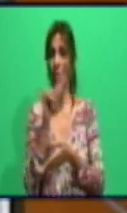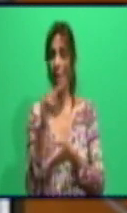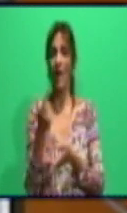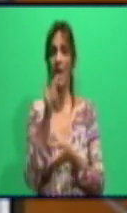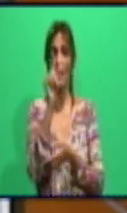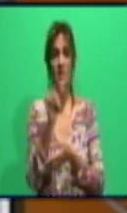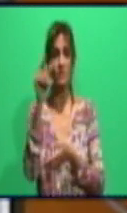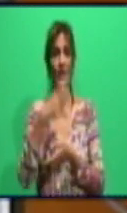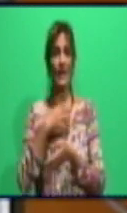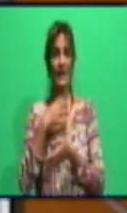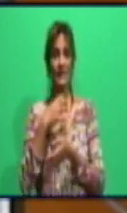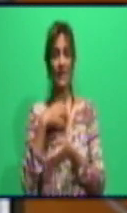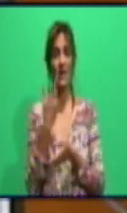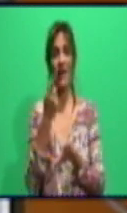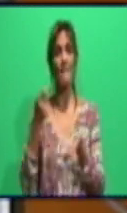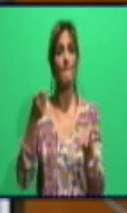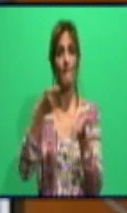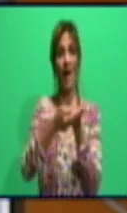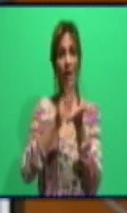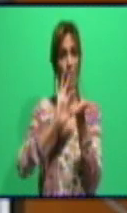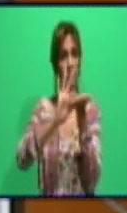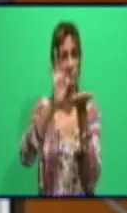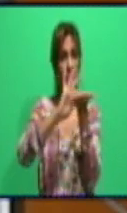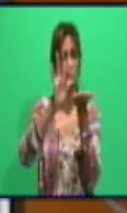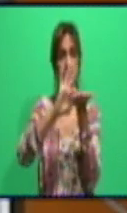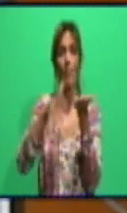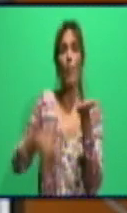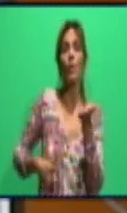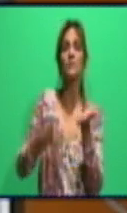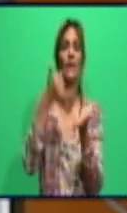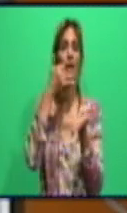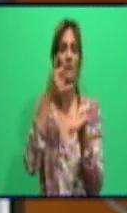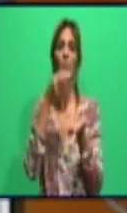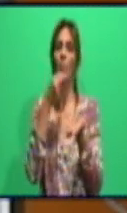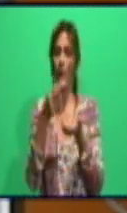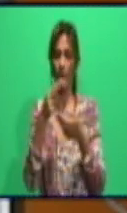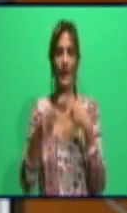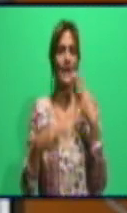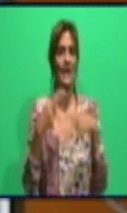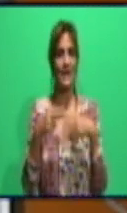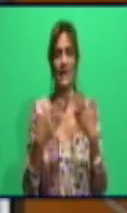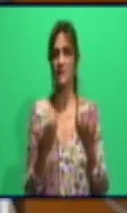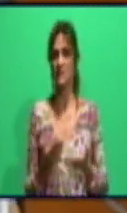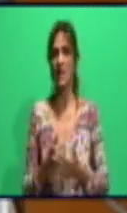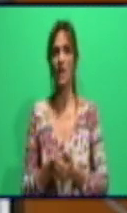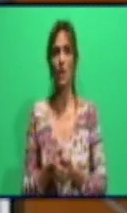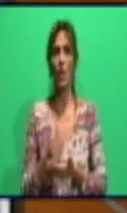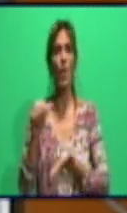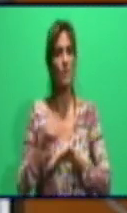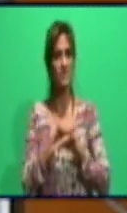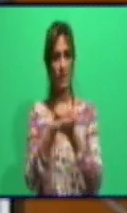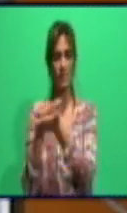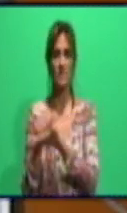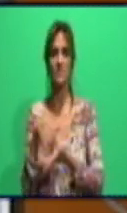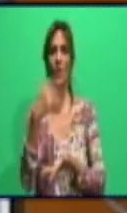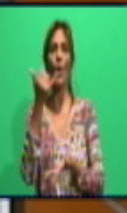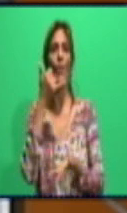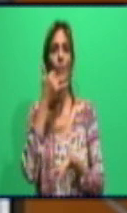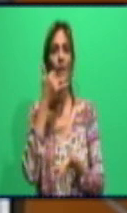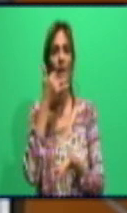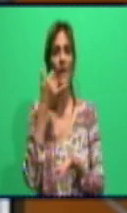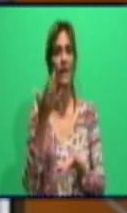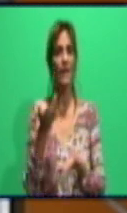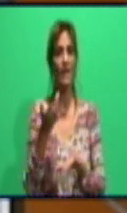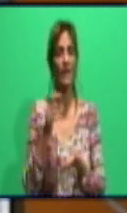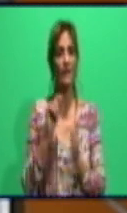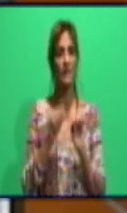a realizar los pagos a través de TransferMovil, que los mismos servicios de Texas representan un descuento significativo,